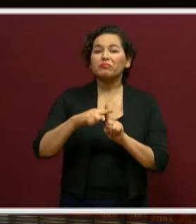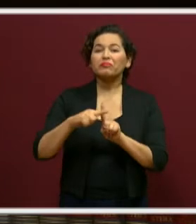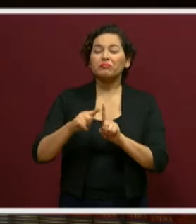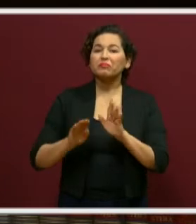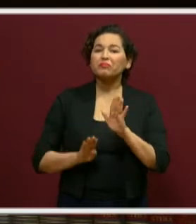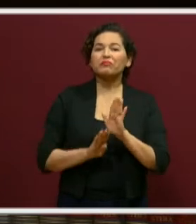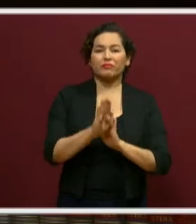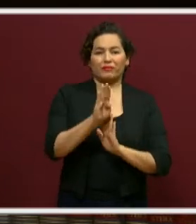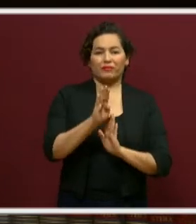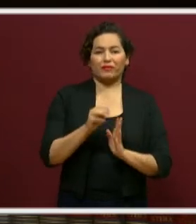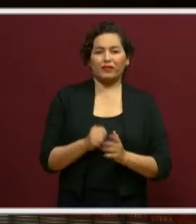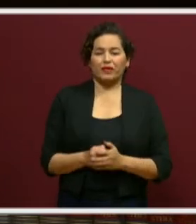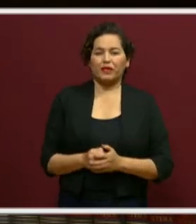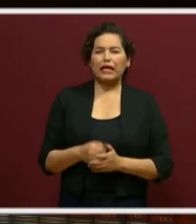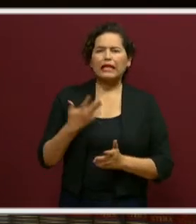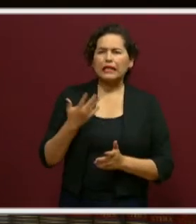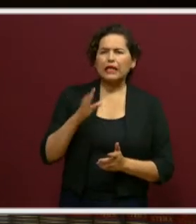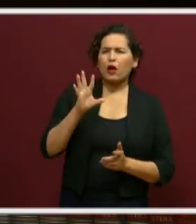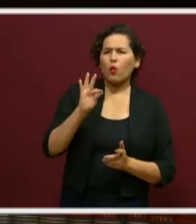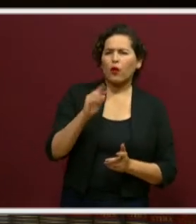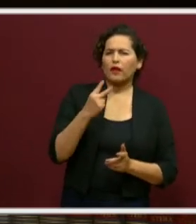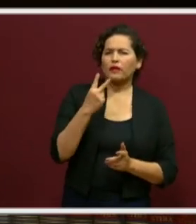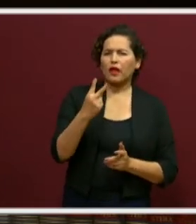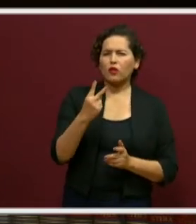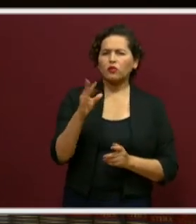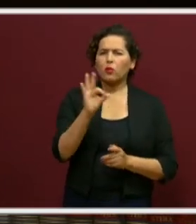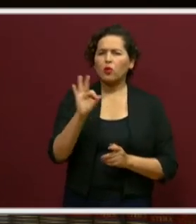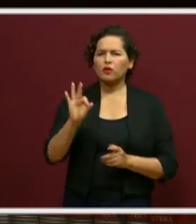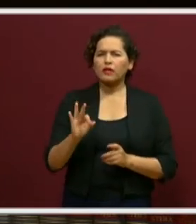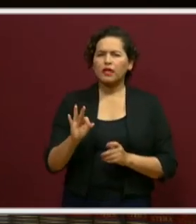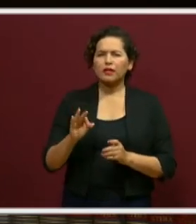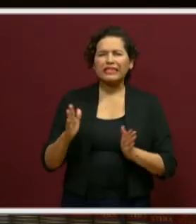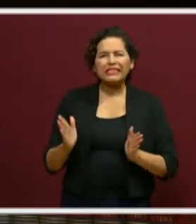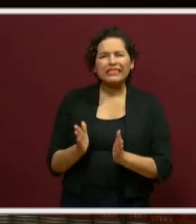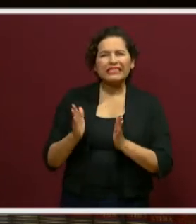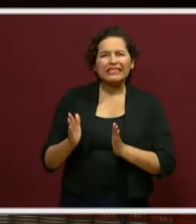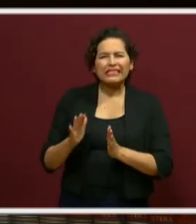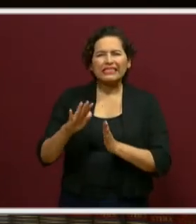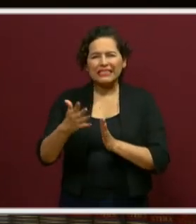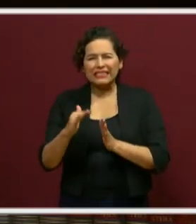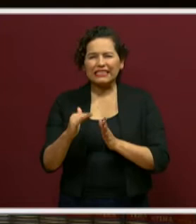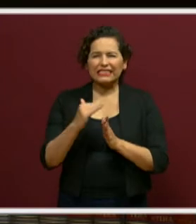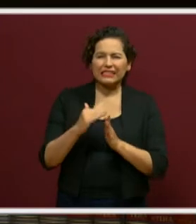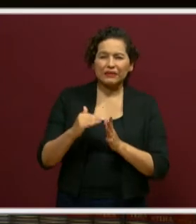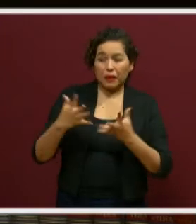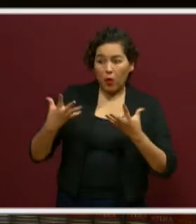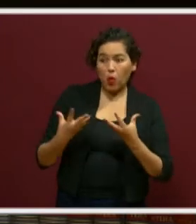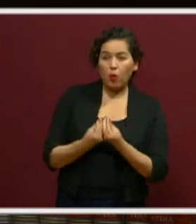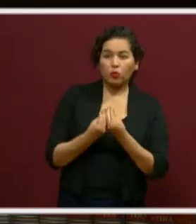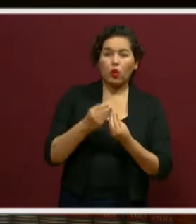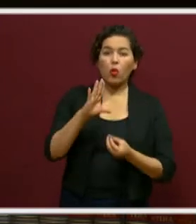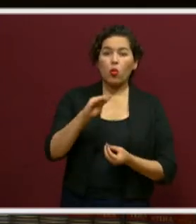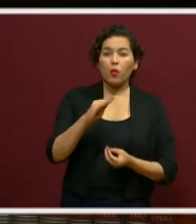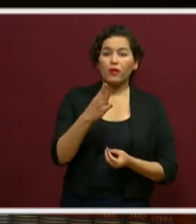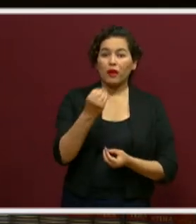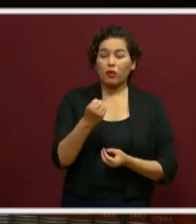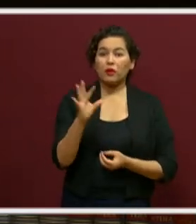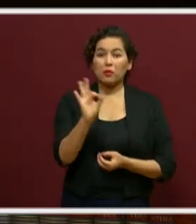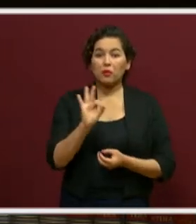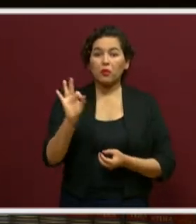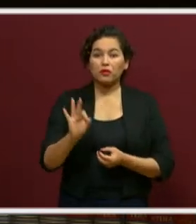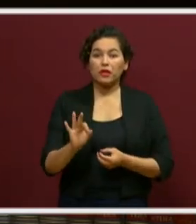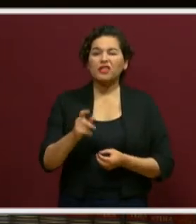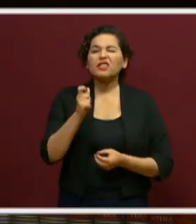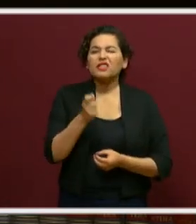42% que impactó parcialmente. Si lo sumamos, es un 94% que considera que fueron